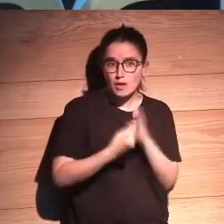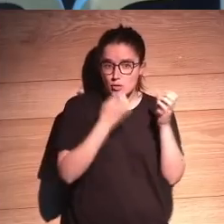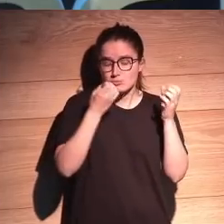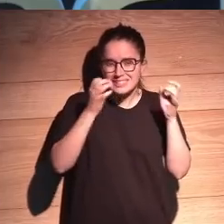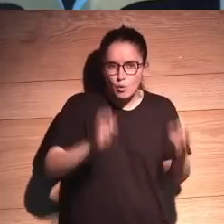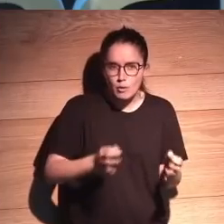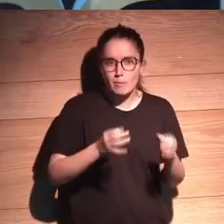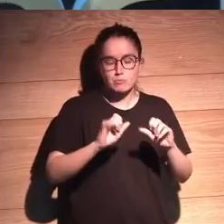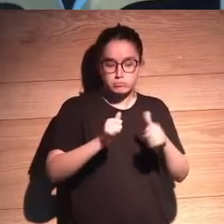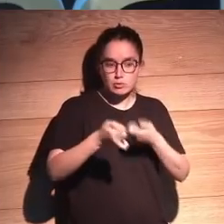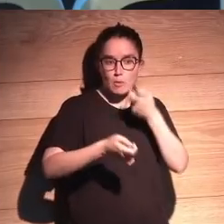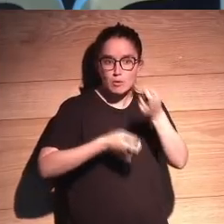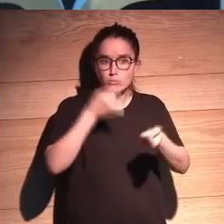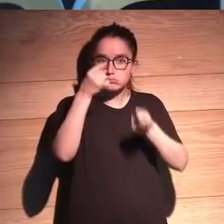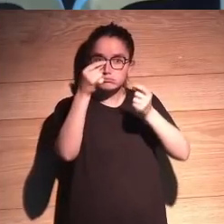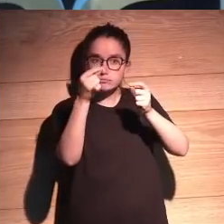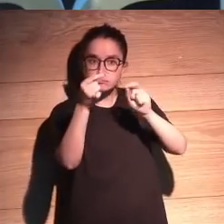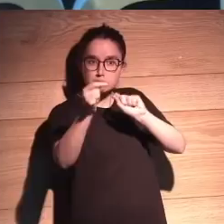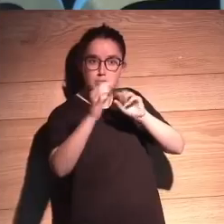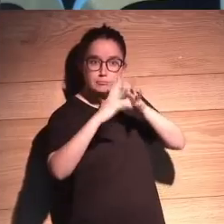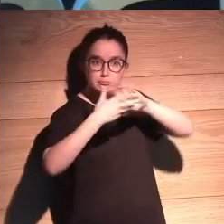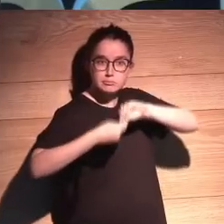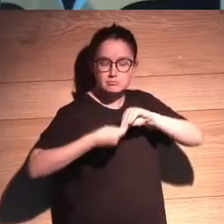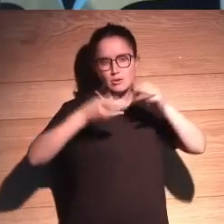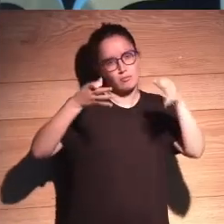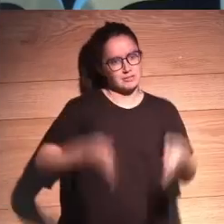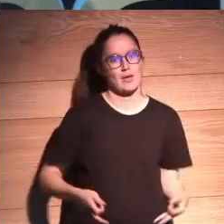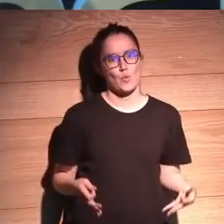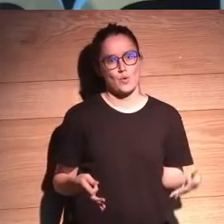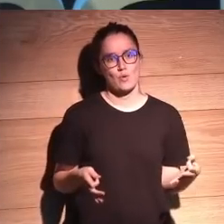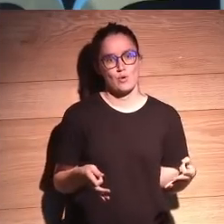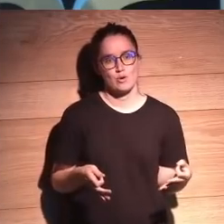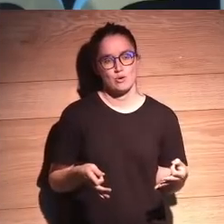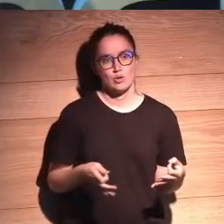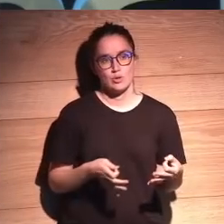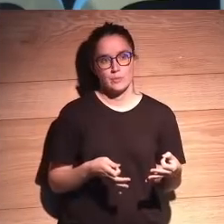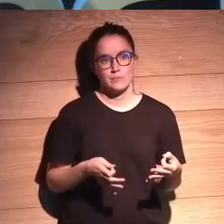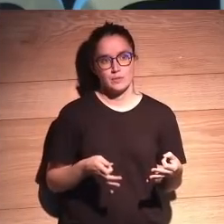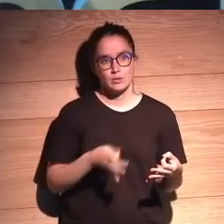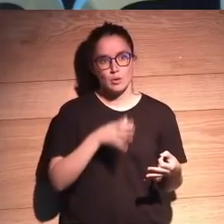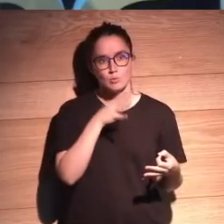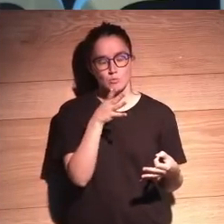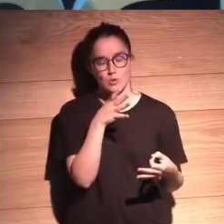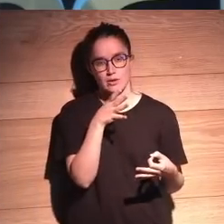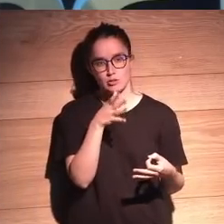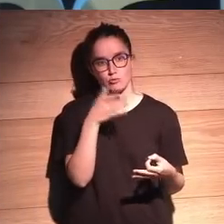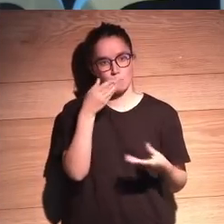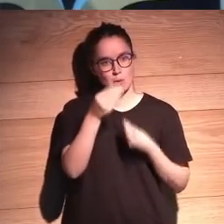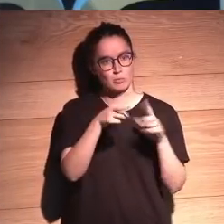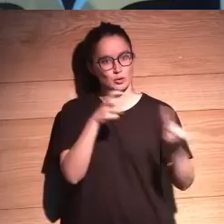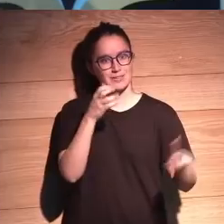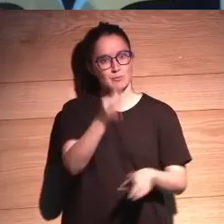¿Que lo iremos corrigiendo? Sin duda. Entonces, de ahí viene toda mi idea un poquito positiva.